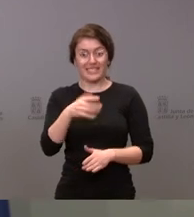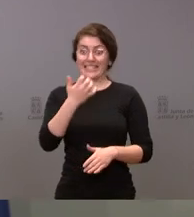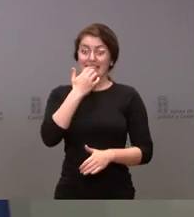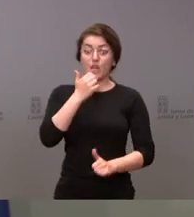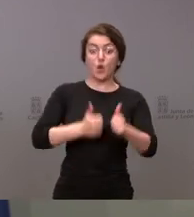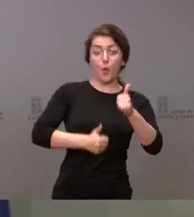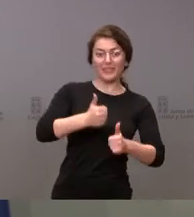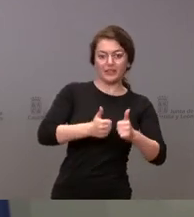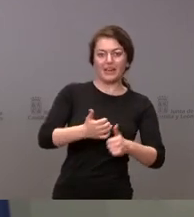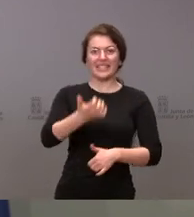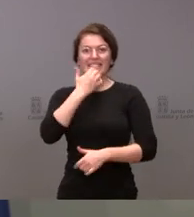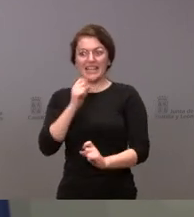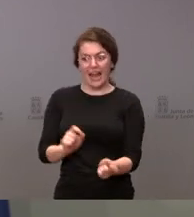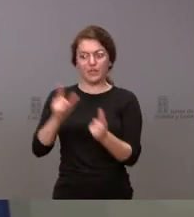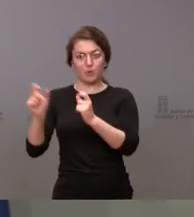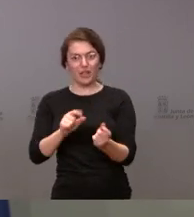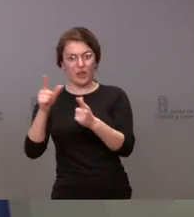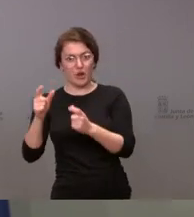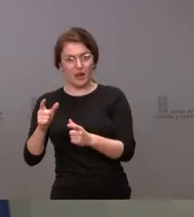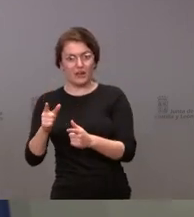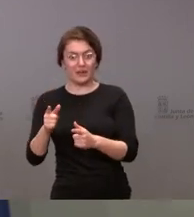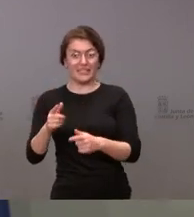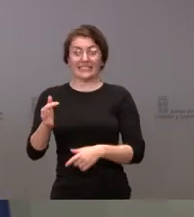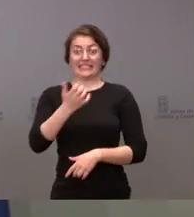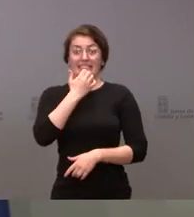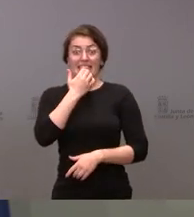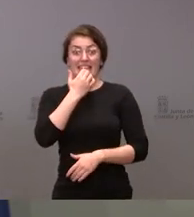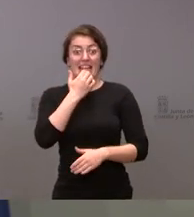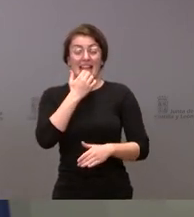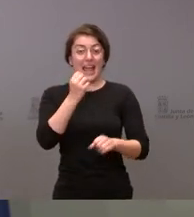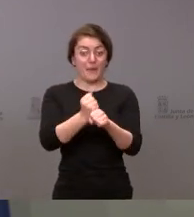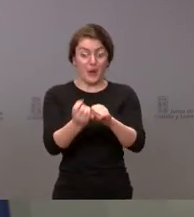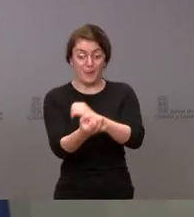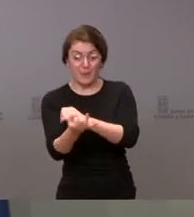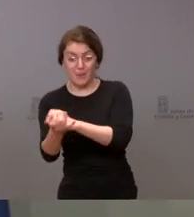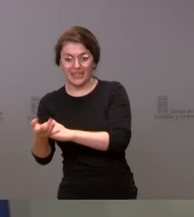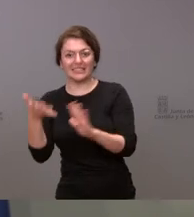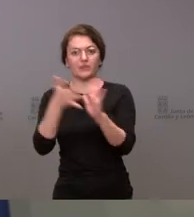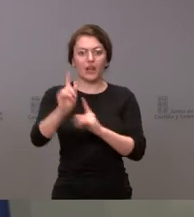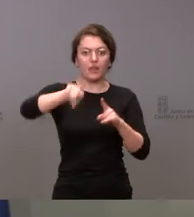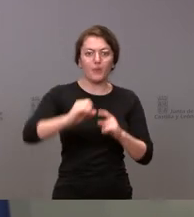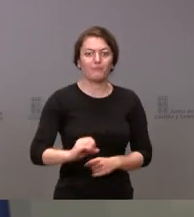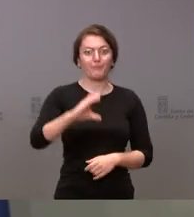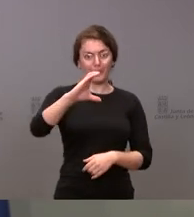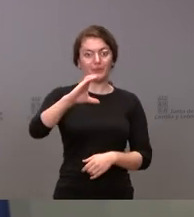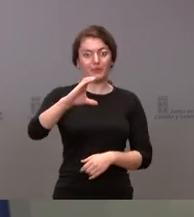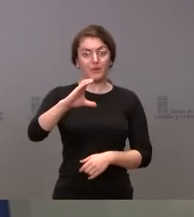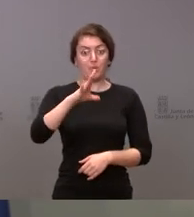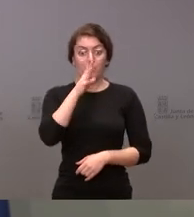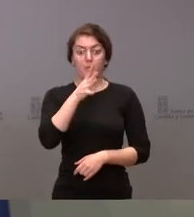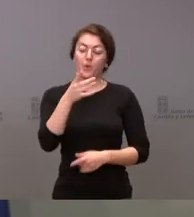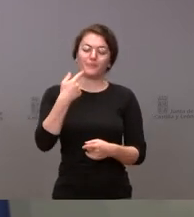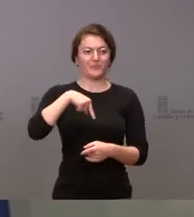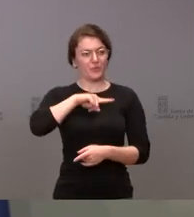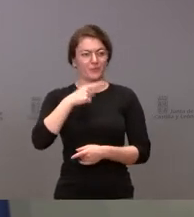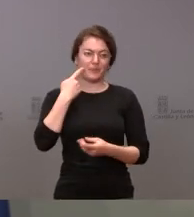mejoramos nuestras exportaciones, si vamos aumentando los niveles de empleo. Y yo he hecho en falta, a veces, por parte del Gobierno, que se ponga el énfasis